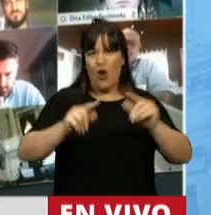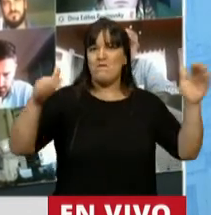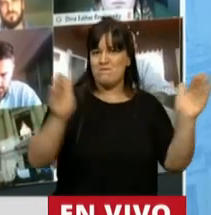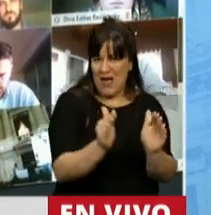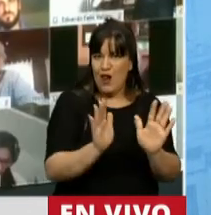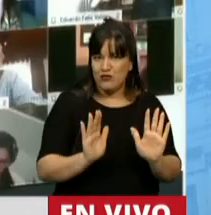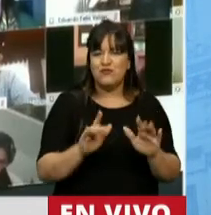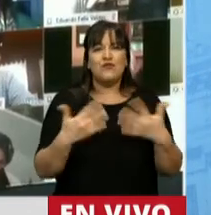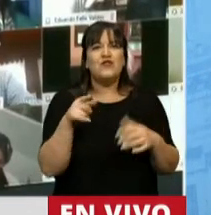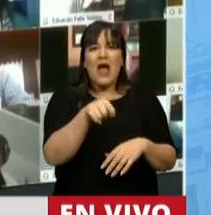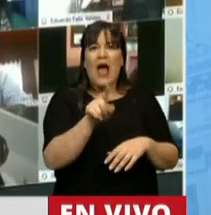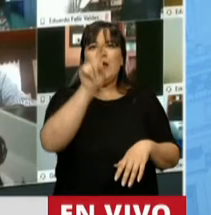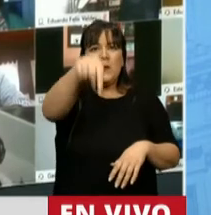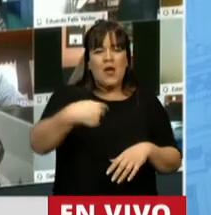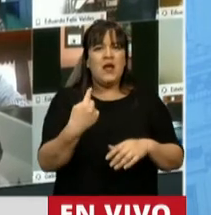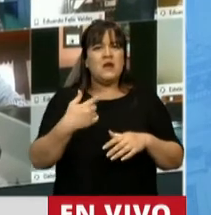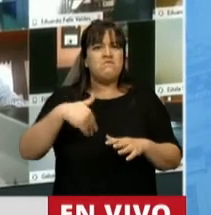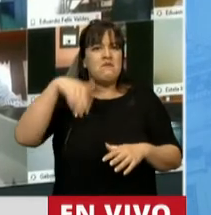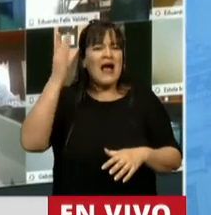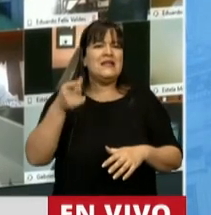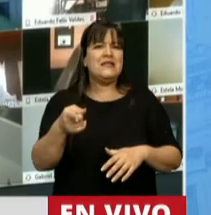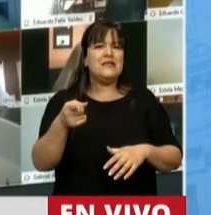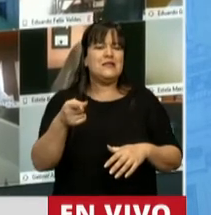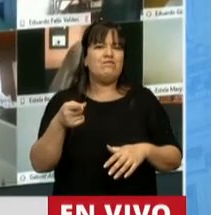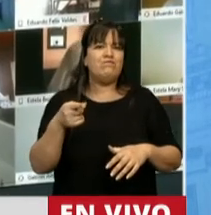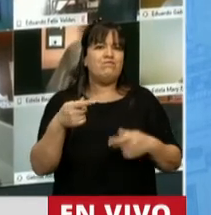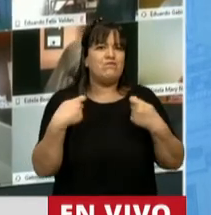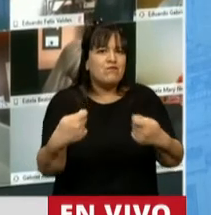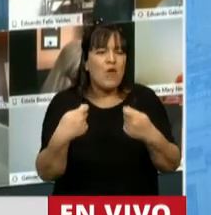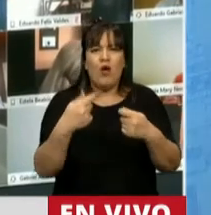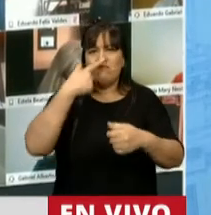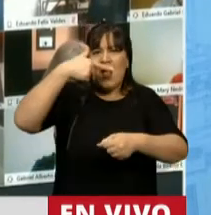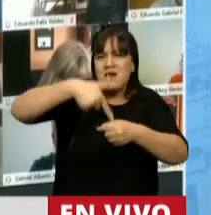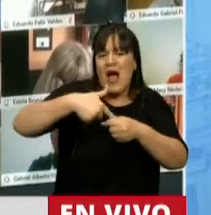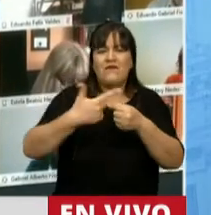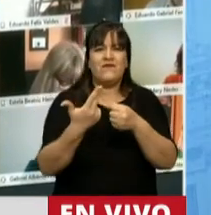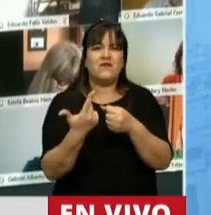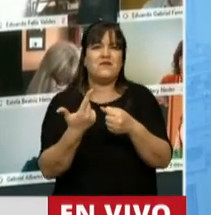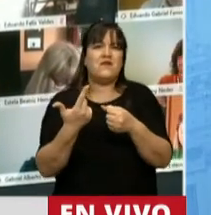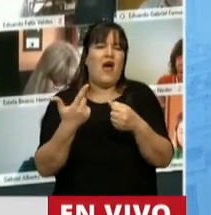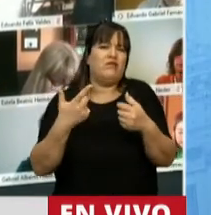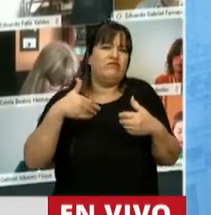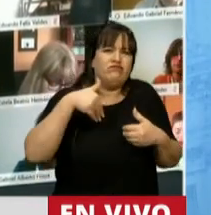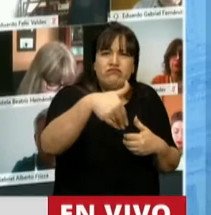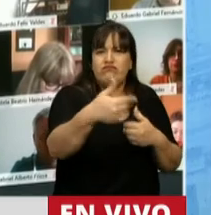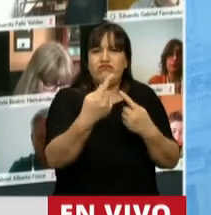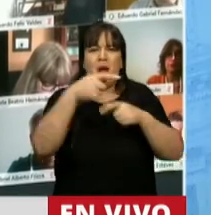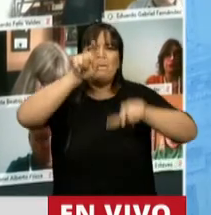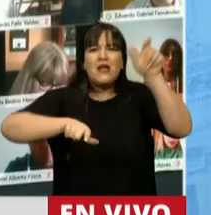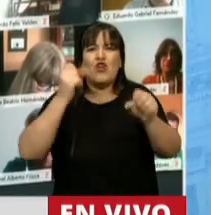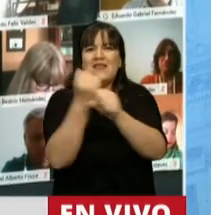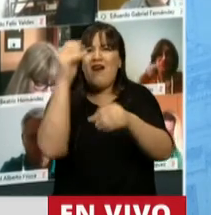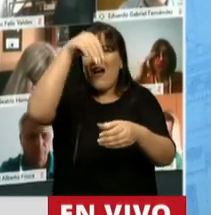termina teniendo mayor cantidad de costos en combustibles, en ómnibus, en personal,